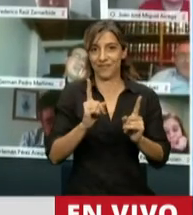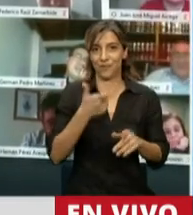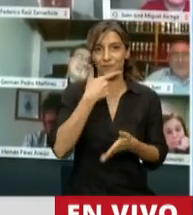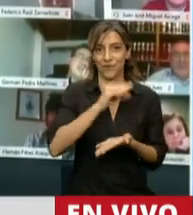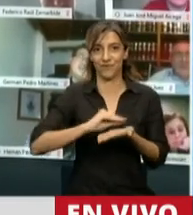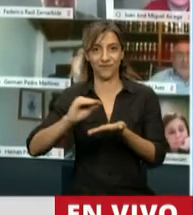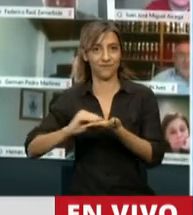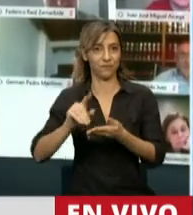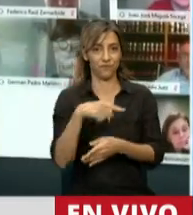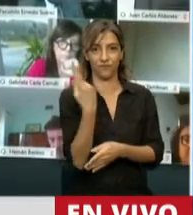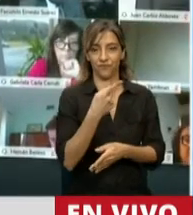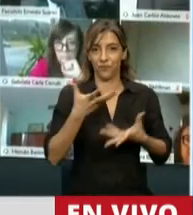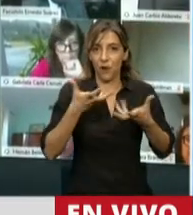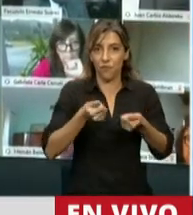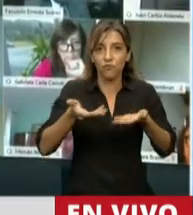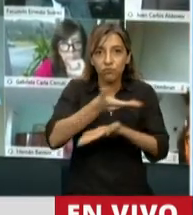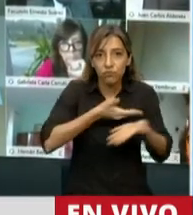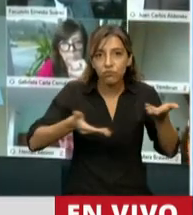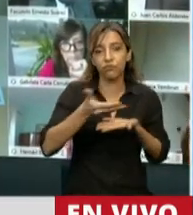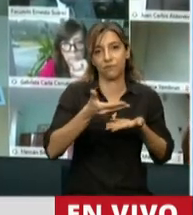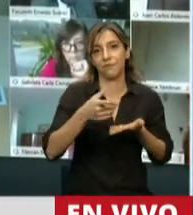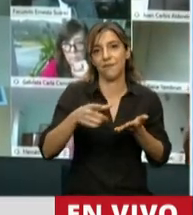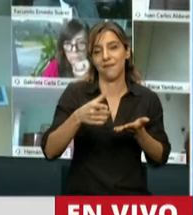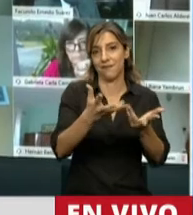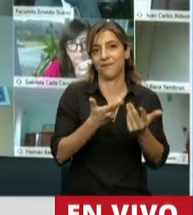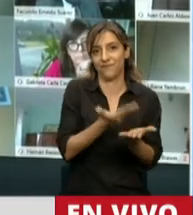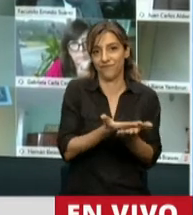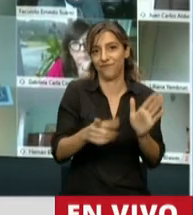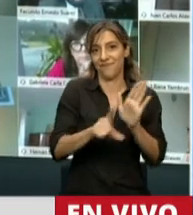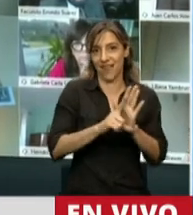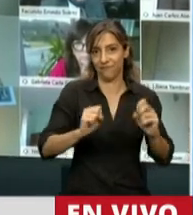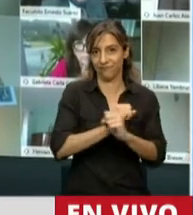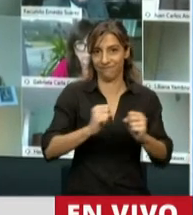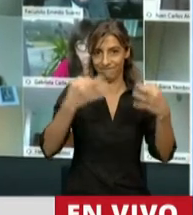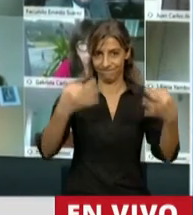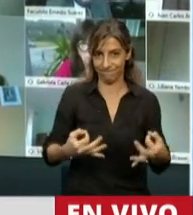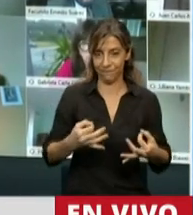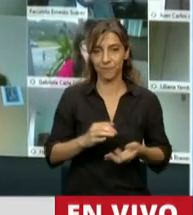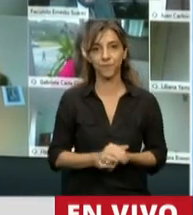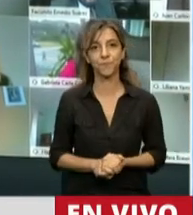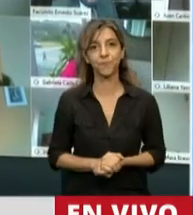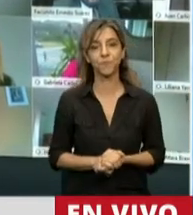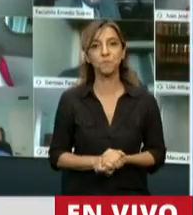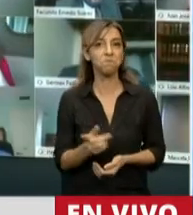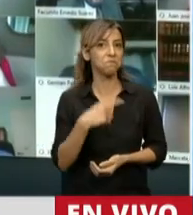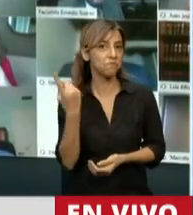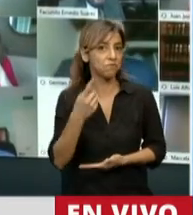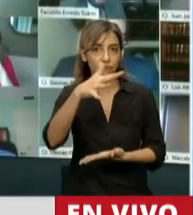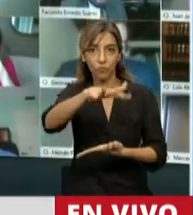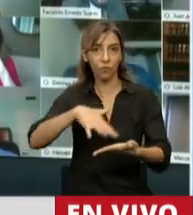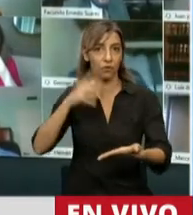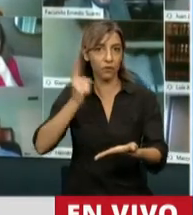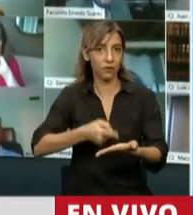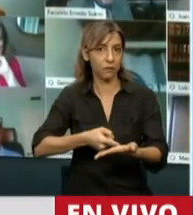ley. Entonces, quizás como hemos tenido un dictamen unánime, como lo decía